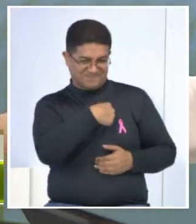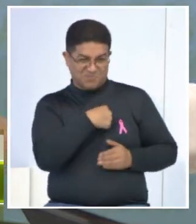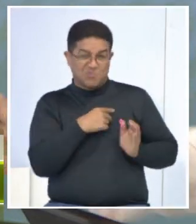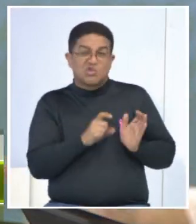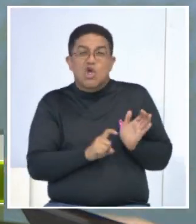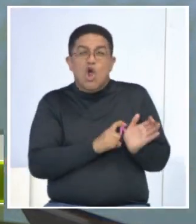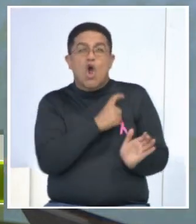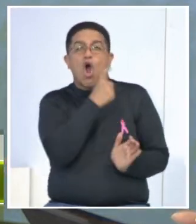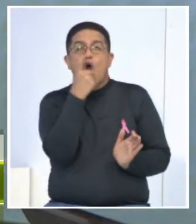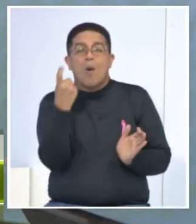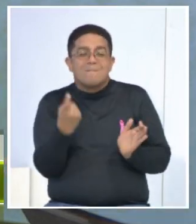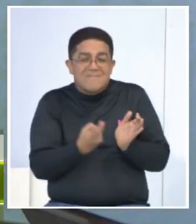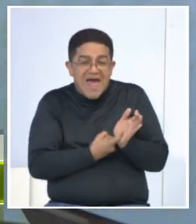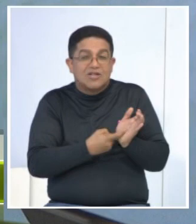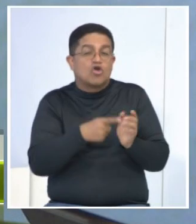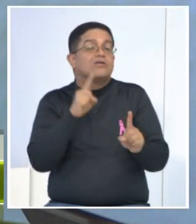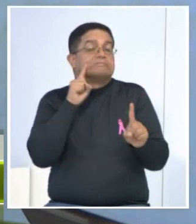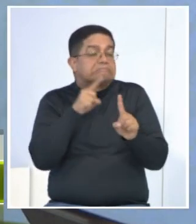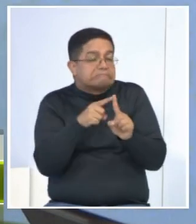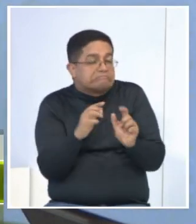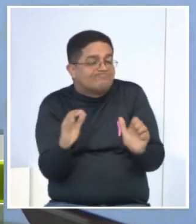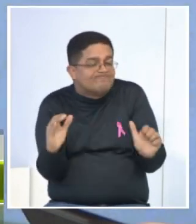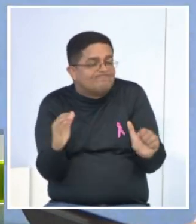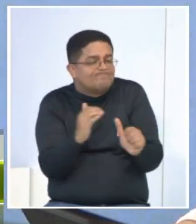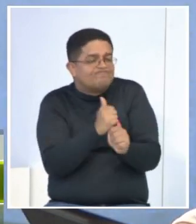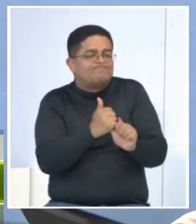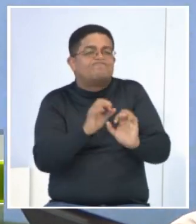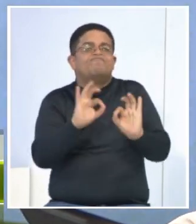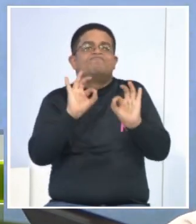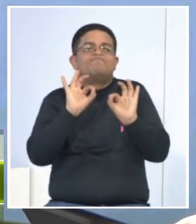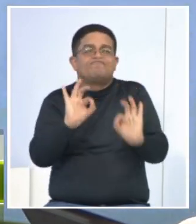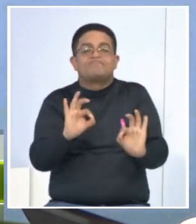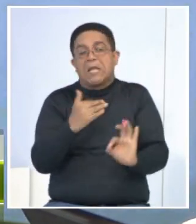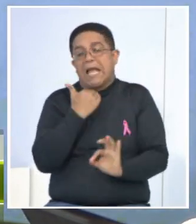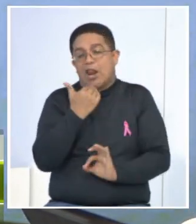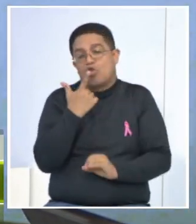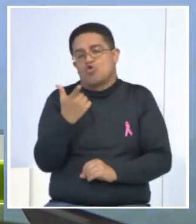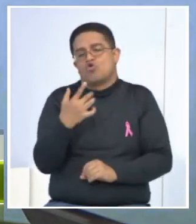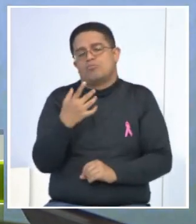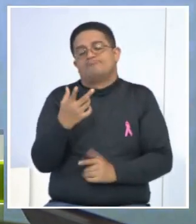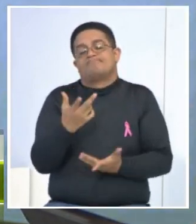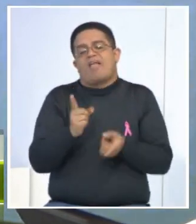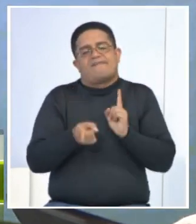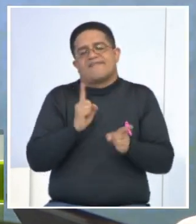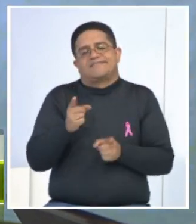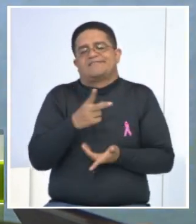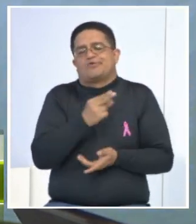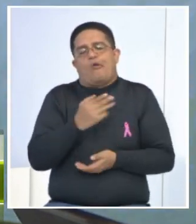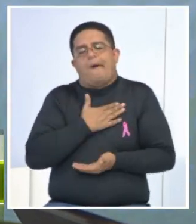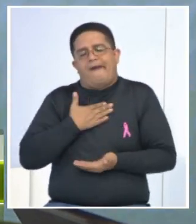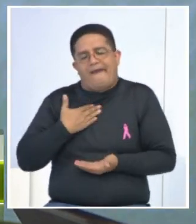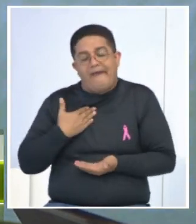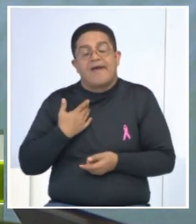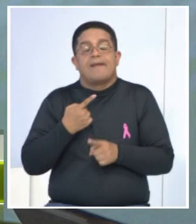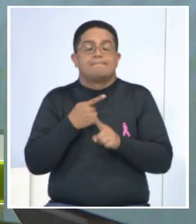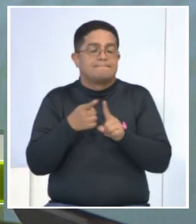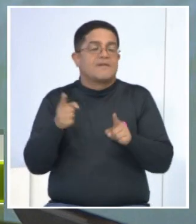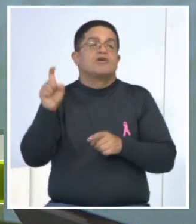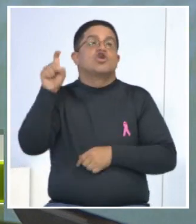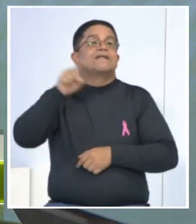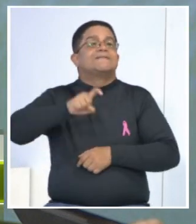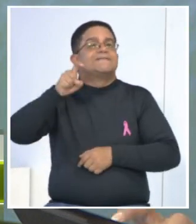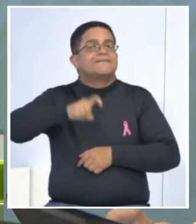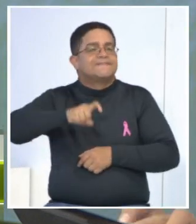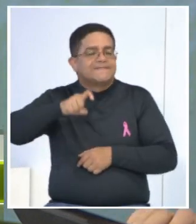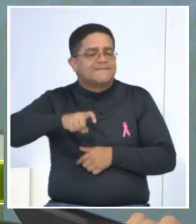para poder descubrir esos hallazgos que no queremos descubrir, pero que son realmente necesarios para